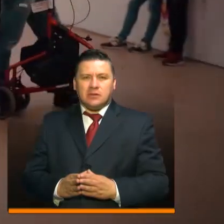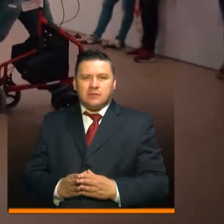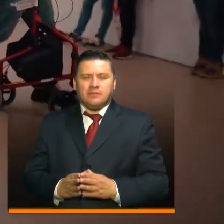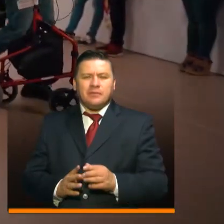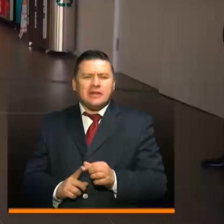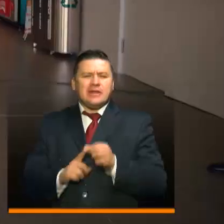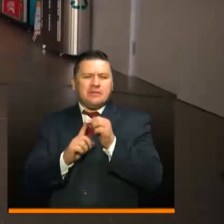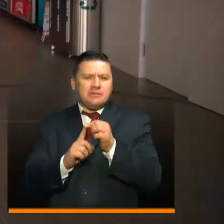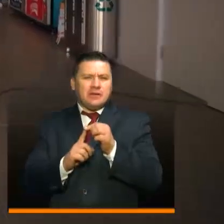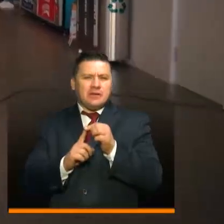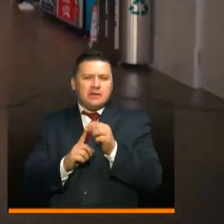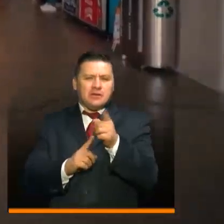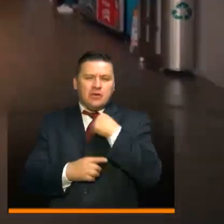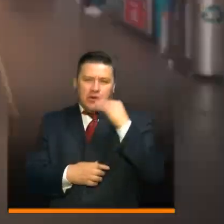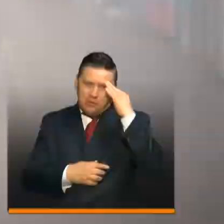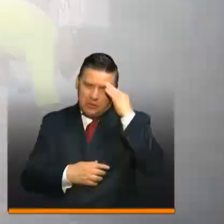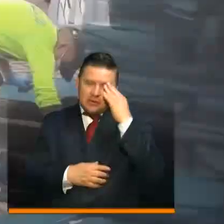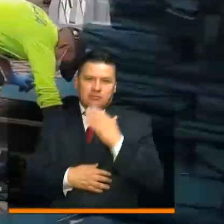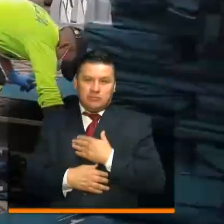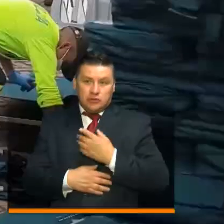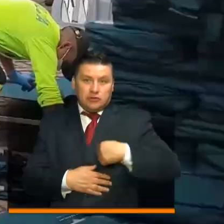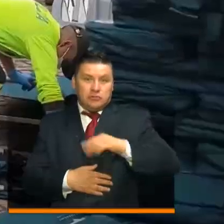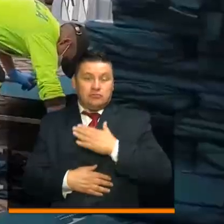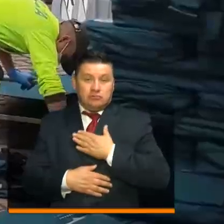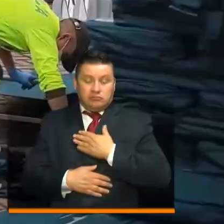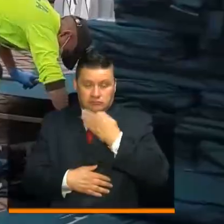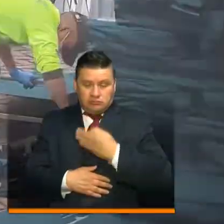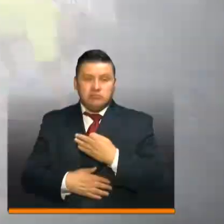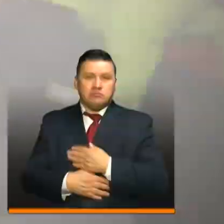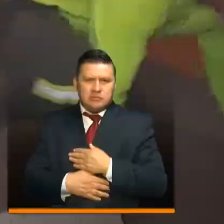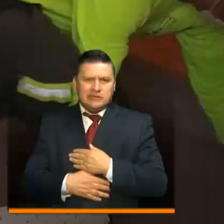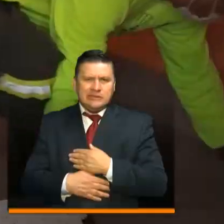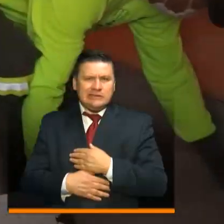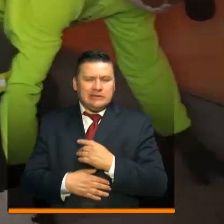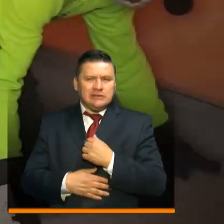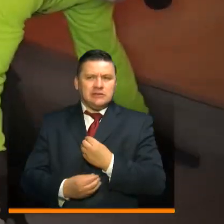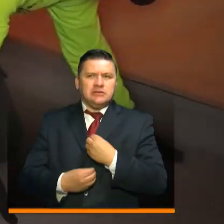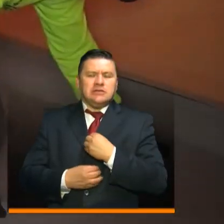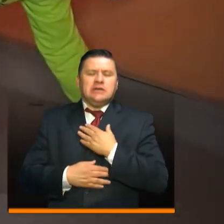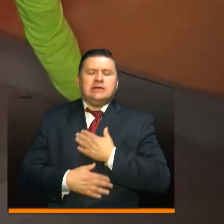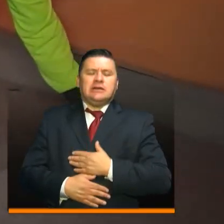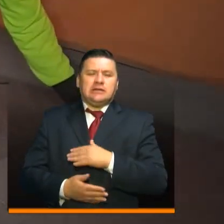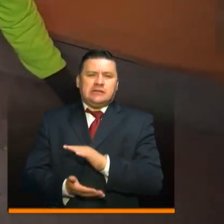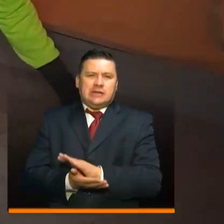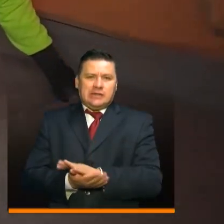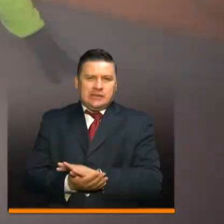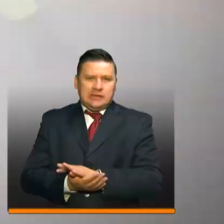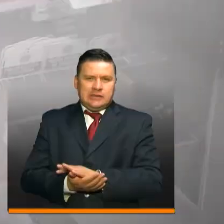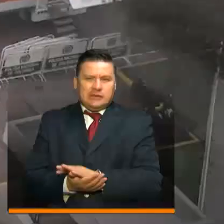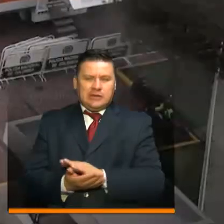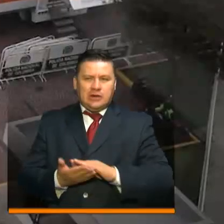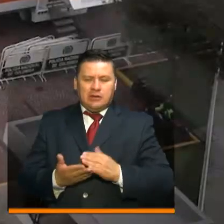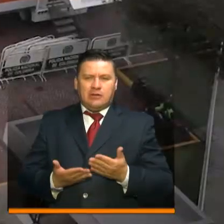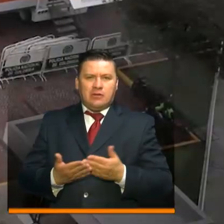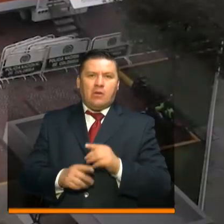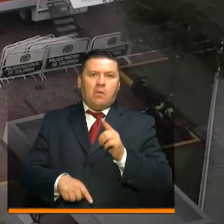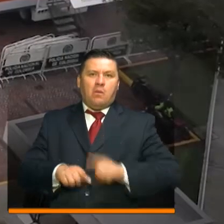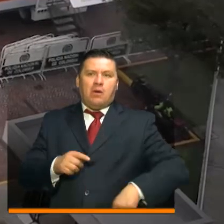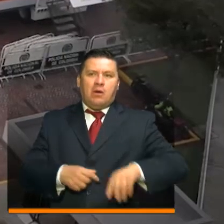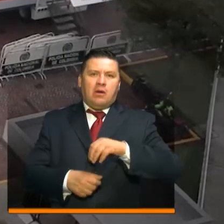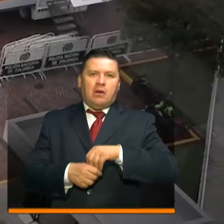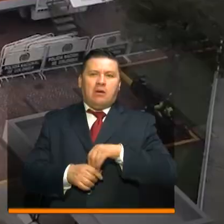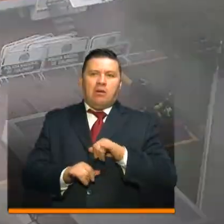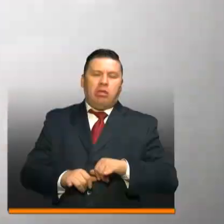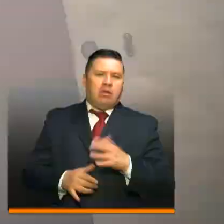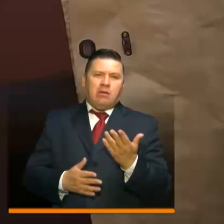Especialmente como policías, porque nosotros somos quienes llamamos tranquilidad a la comunidad y no podemos convertirnos en